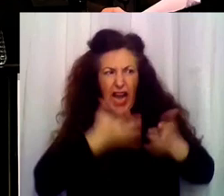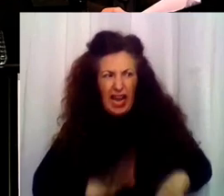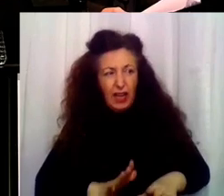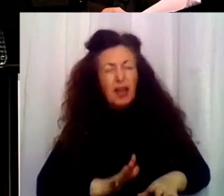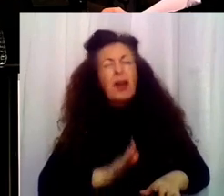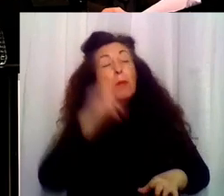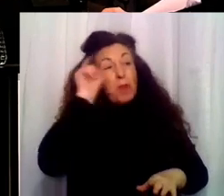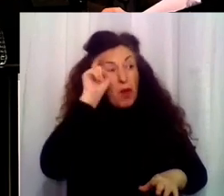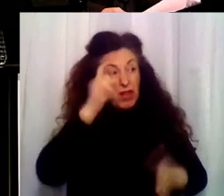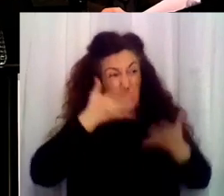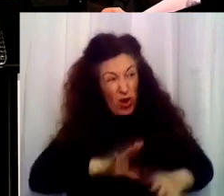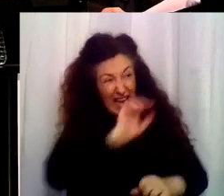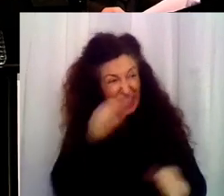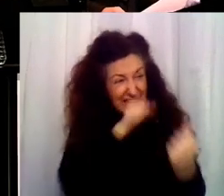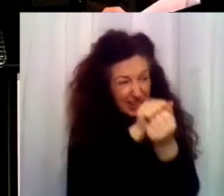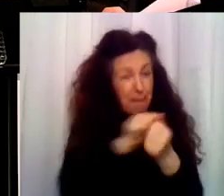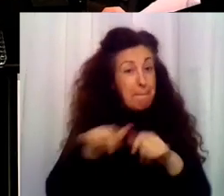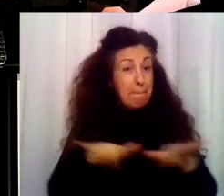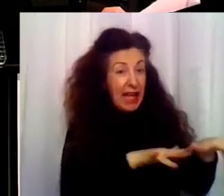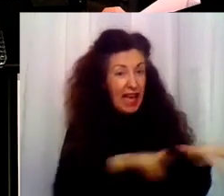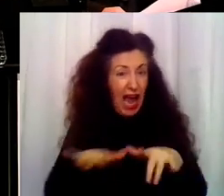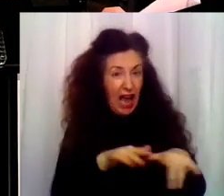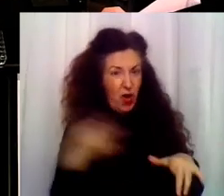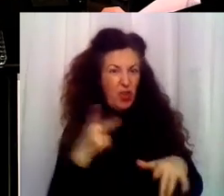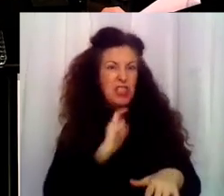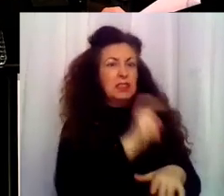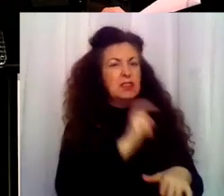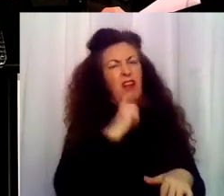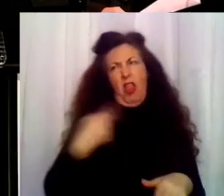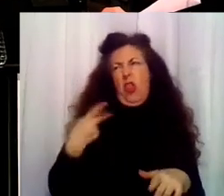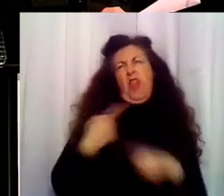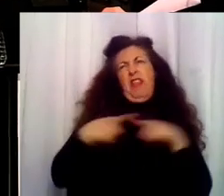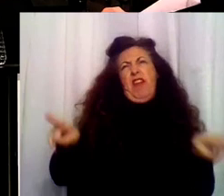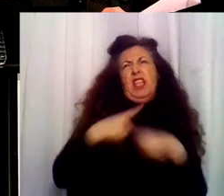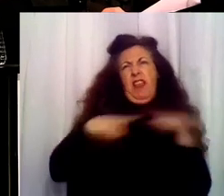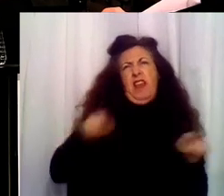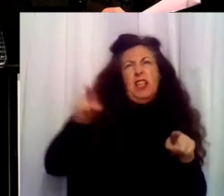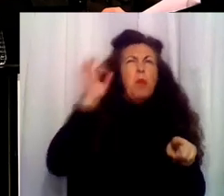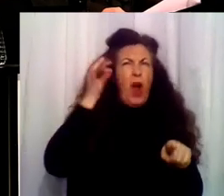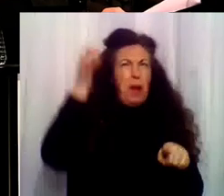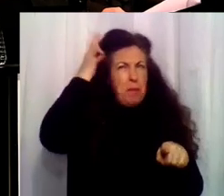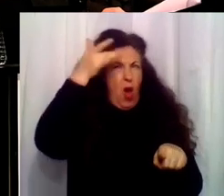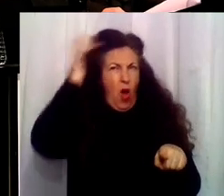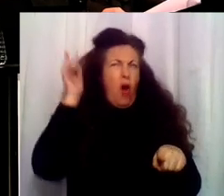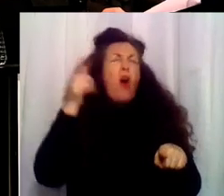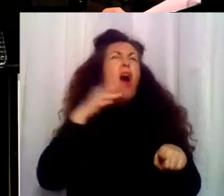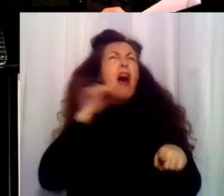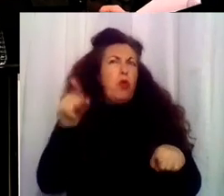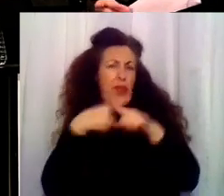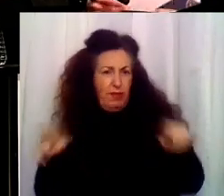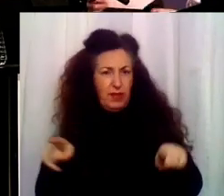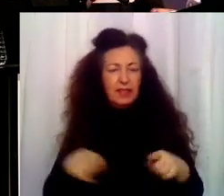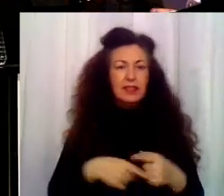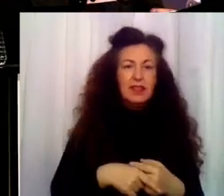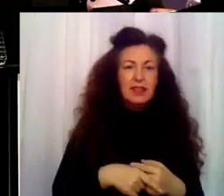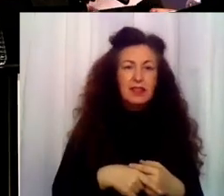el que inició un linchamiento contra un árbitro. No, lo mismo. linchamiento tampoco puede... No, no, no es lo mismo. Margarita Amaya,